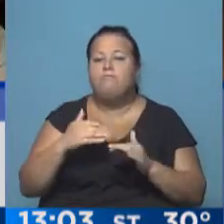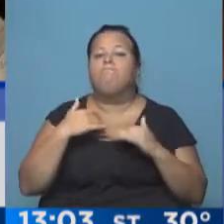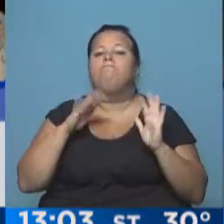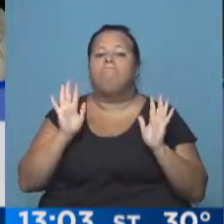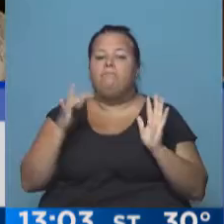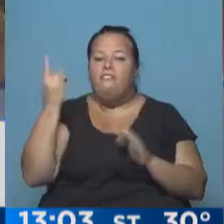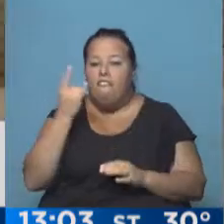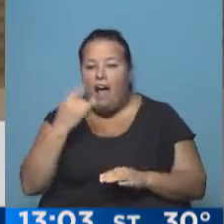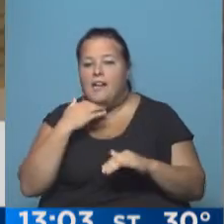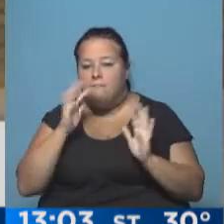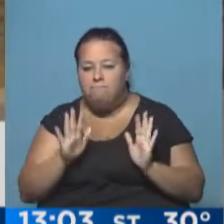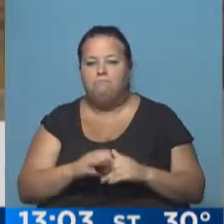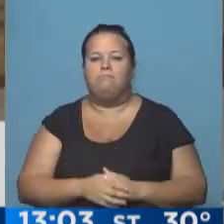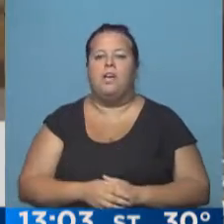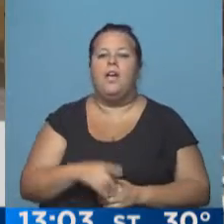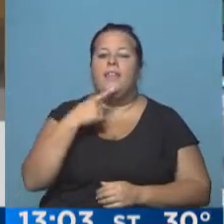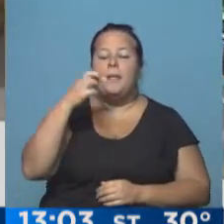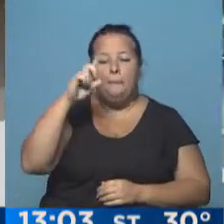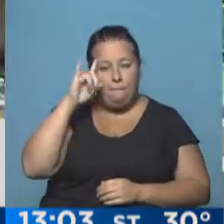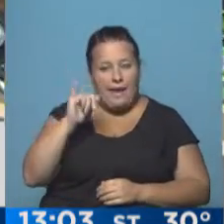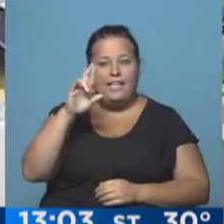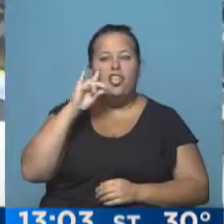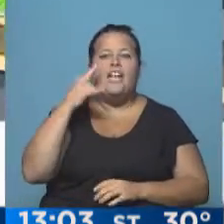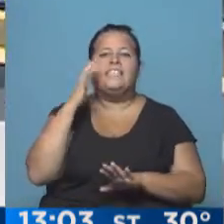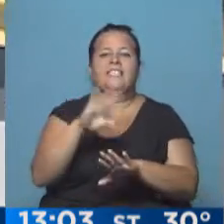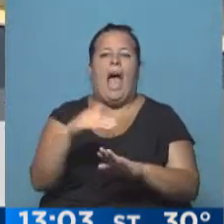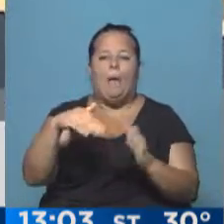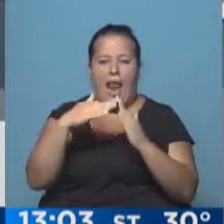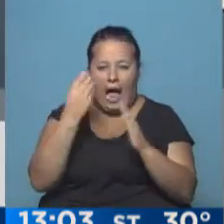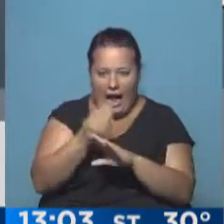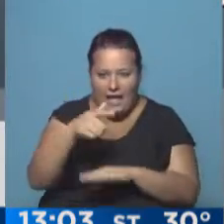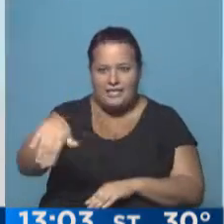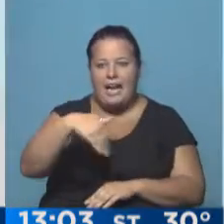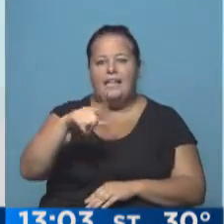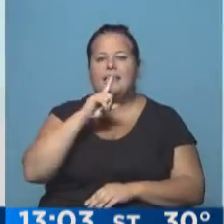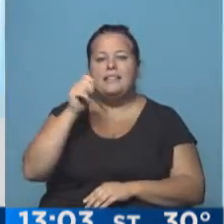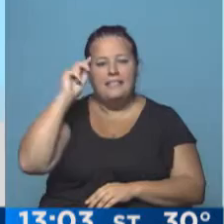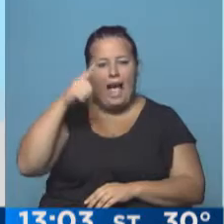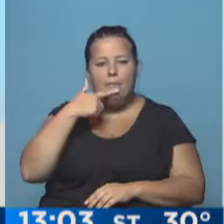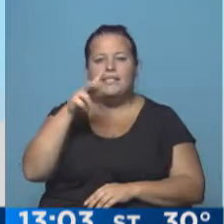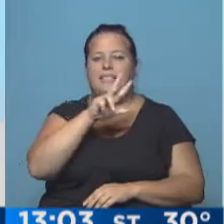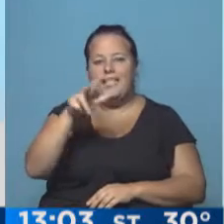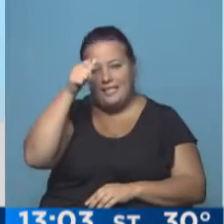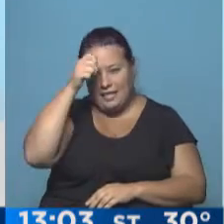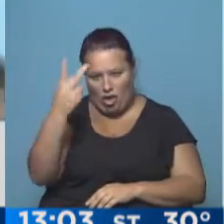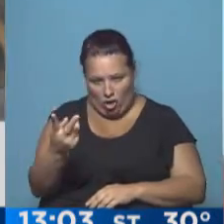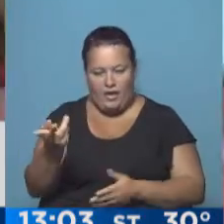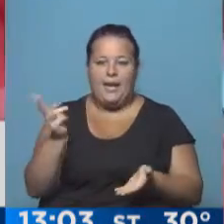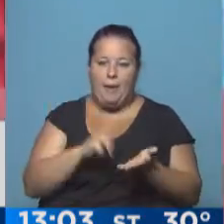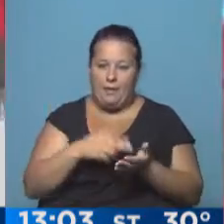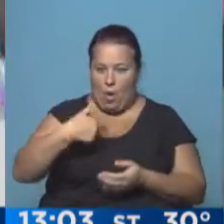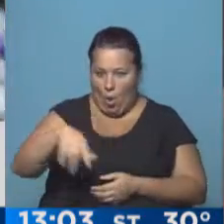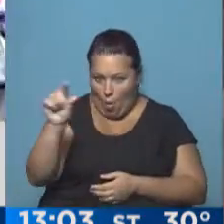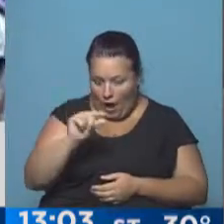fue falsa, la de que Pérez Corradi estaba en esta casa de la calle Tames al 362. Reiteramos, en